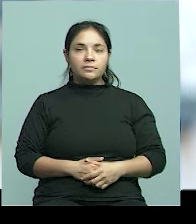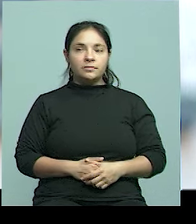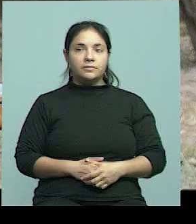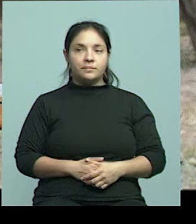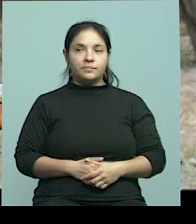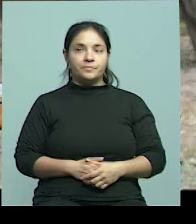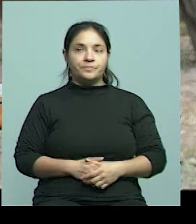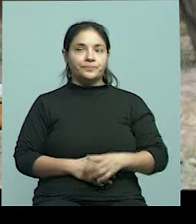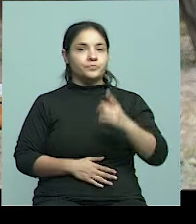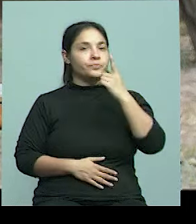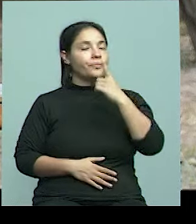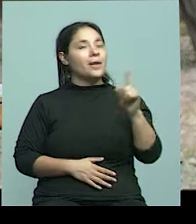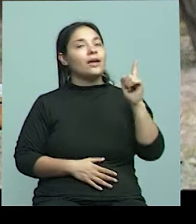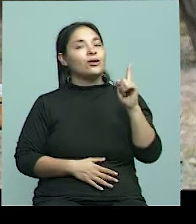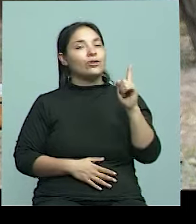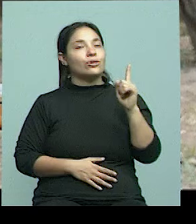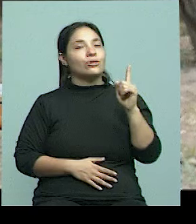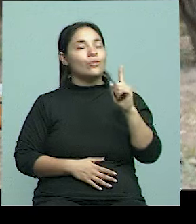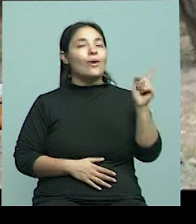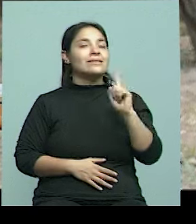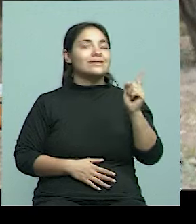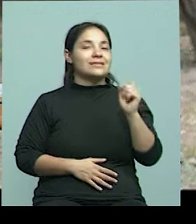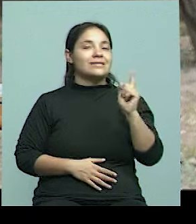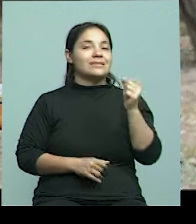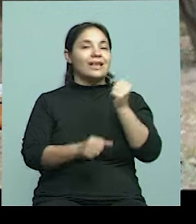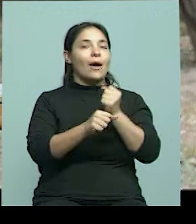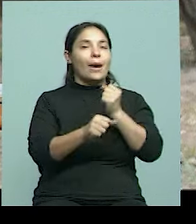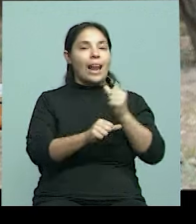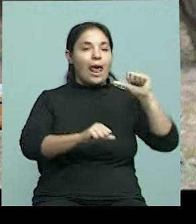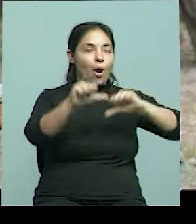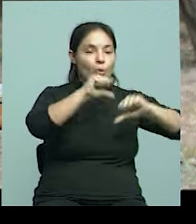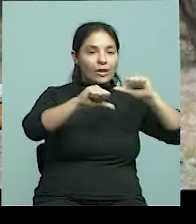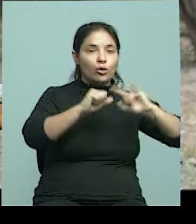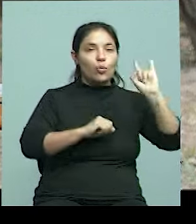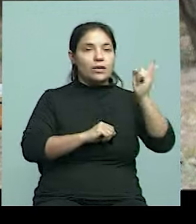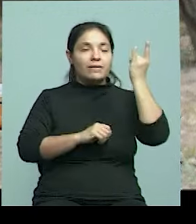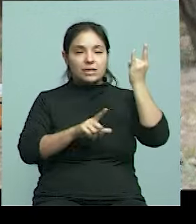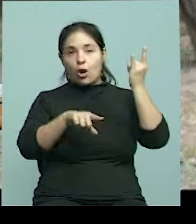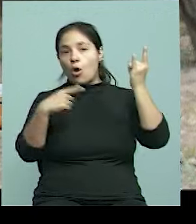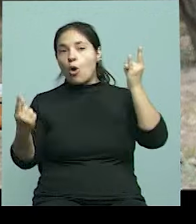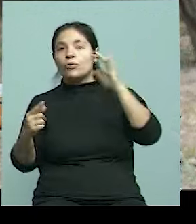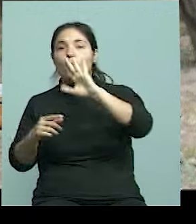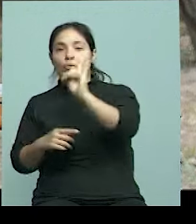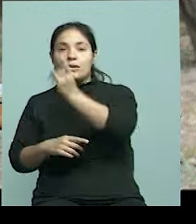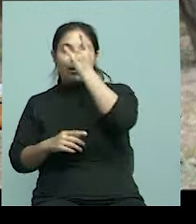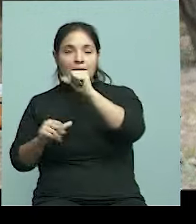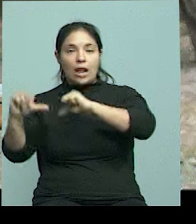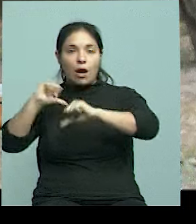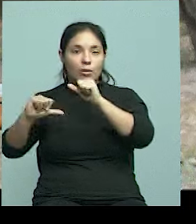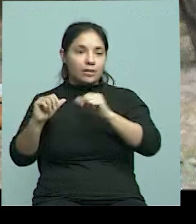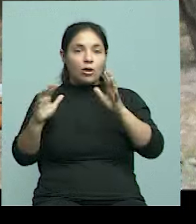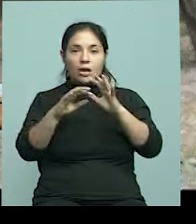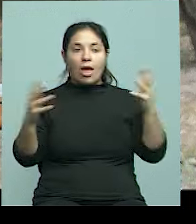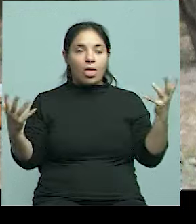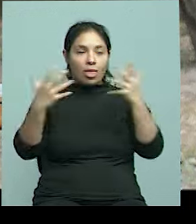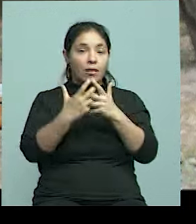Pero no trabajan entre o con un trabajo de un laboratorio de una universidad y otra, sino cada uno es independiente de su trabajo